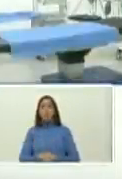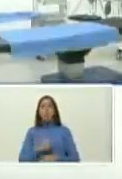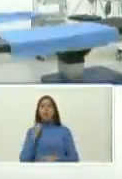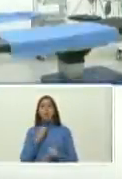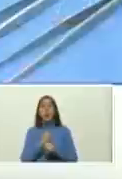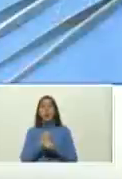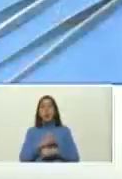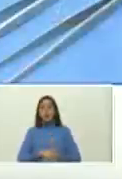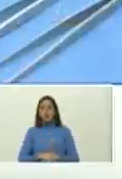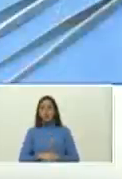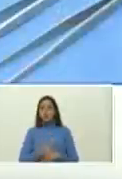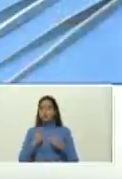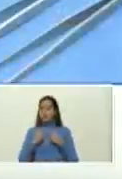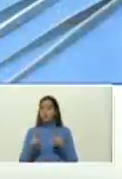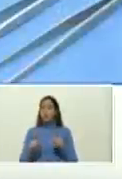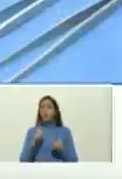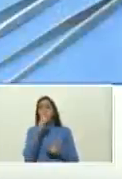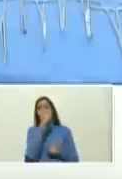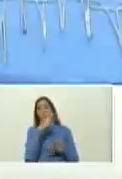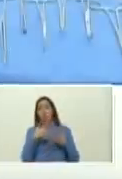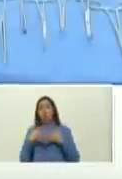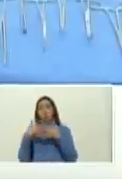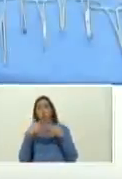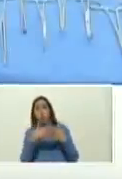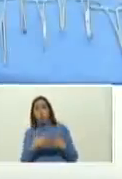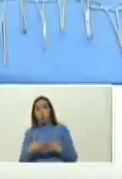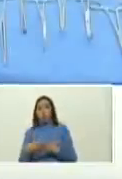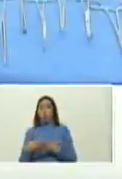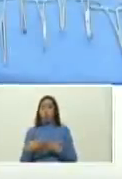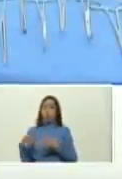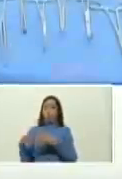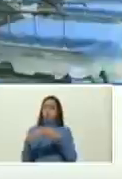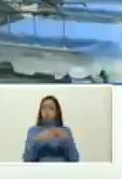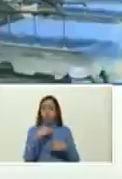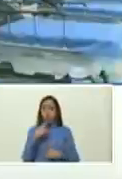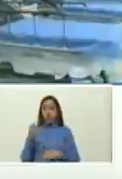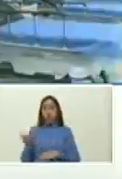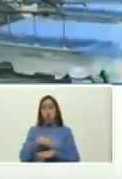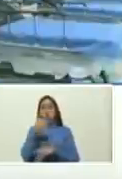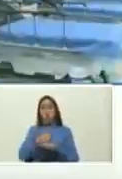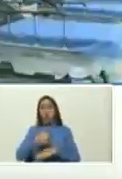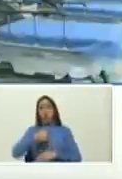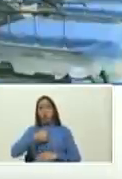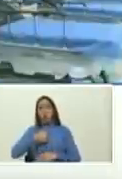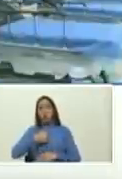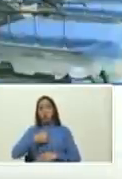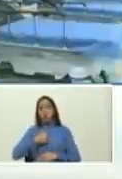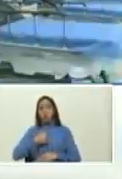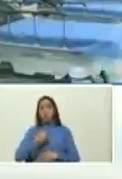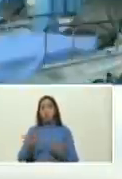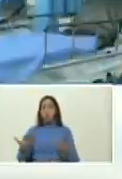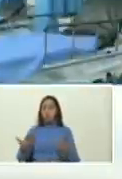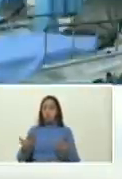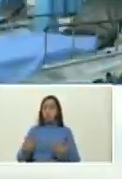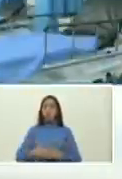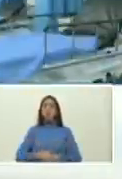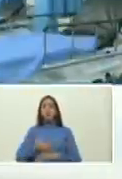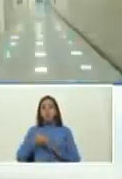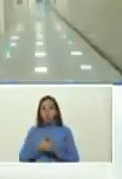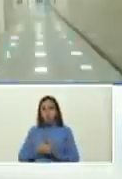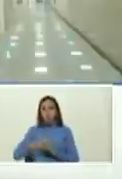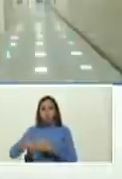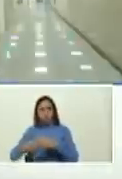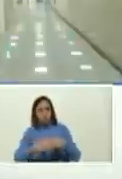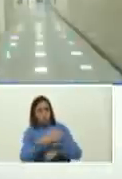ah pero sale el imperialismo y sus voceros a decir la culpa es de Maduro el imperialismo y los voceros de derecha y de